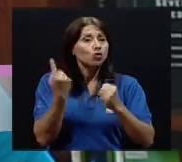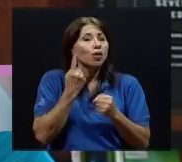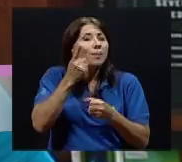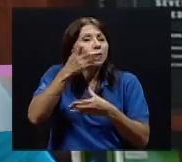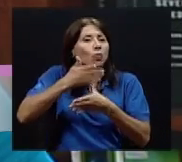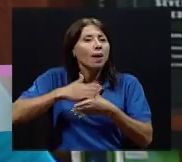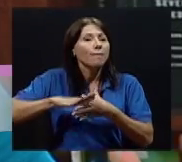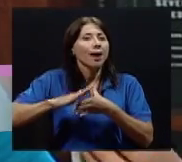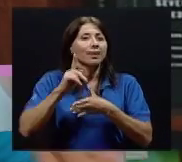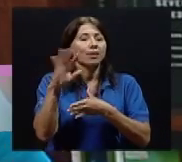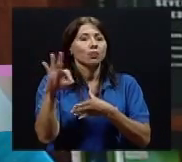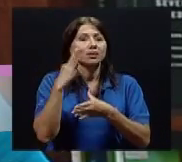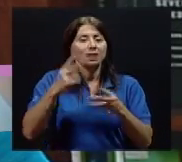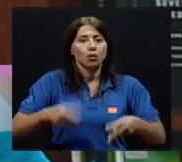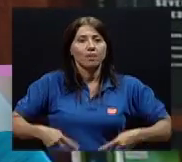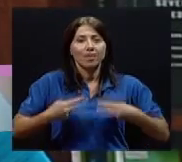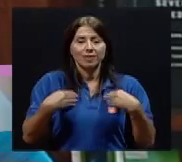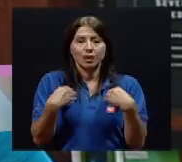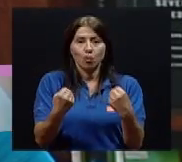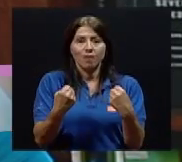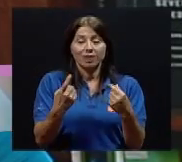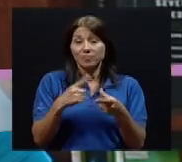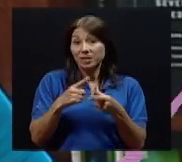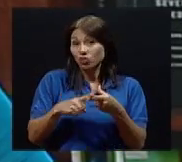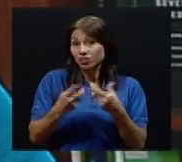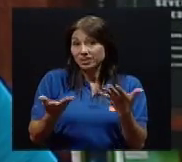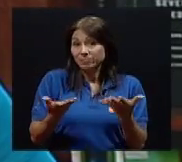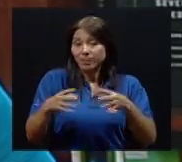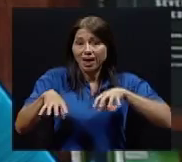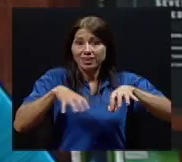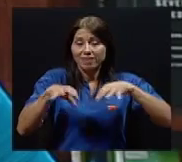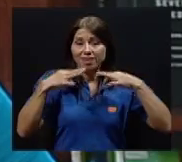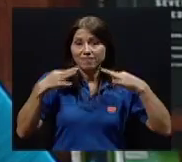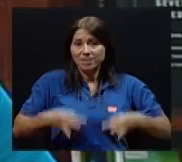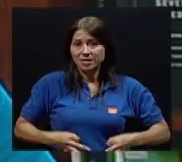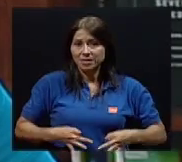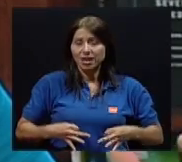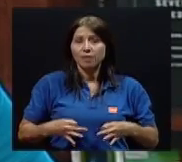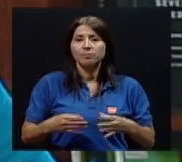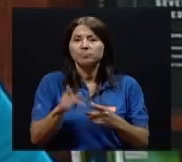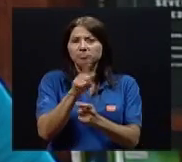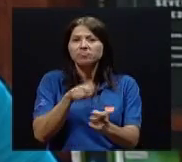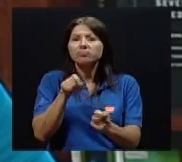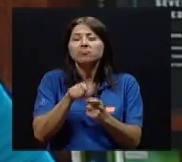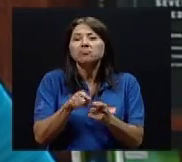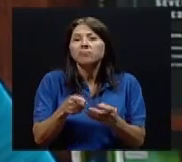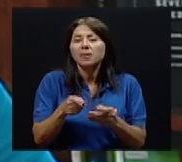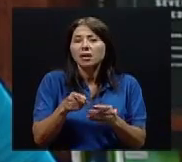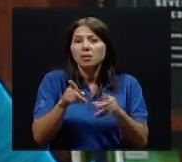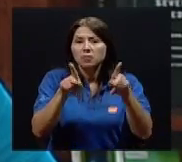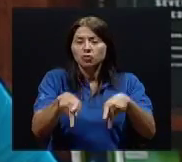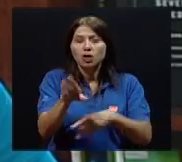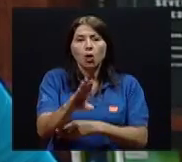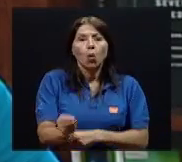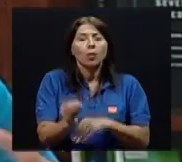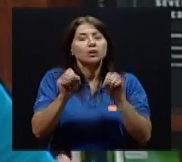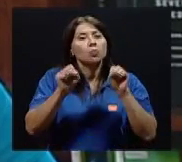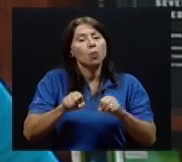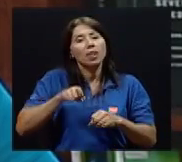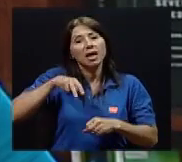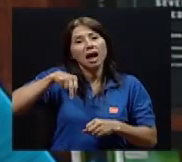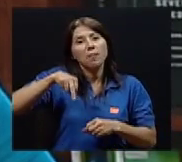Recordemos que el ejercicio es solo una parte de un estilo de vida saludable. Entonces, a nivel de actividad física específicamente,